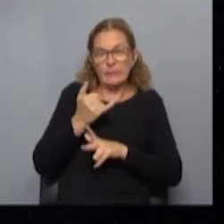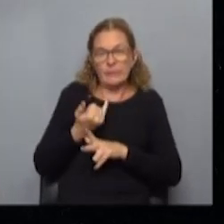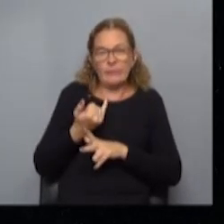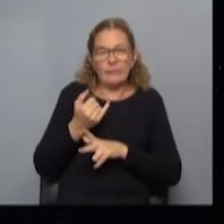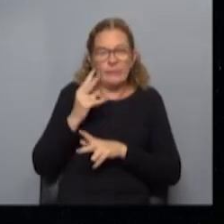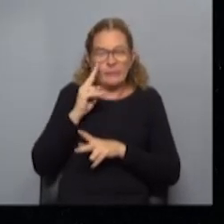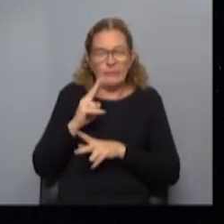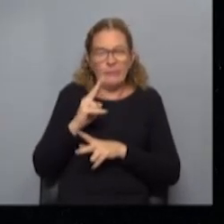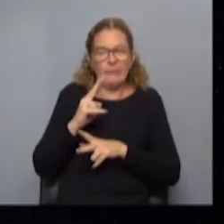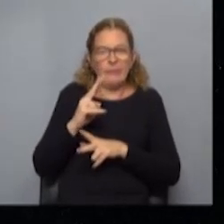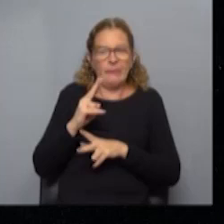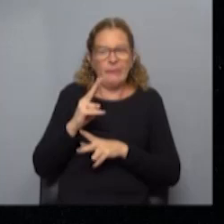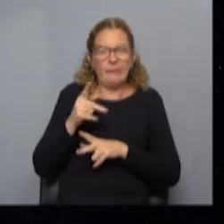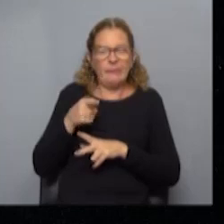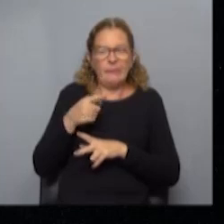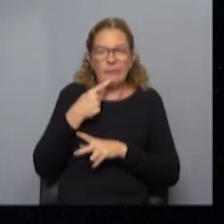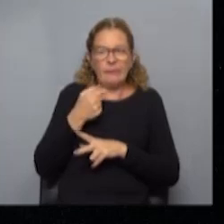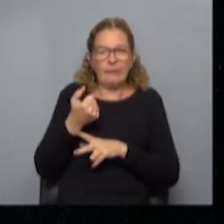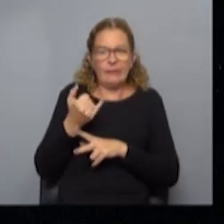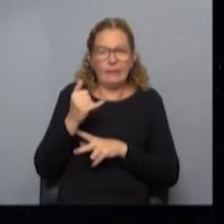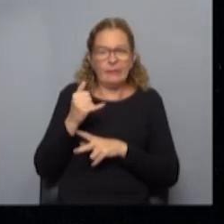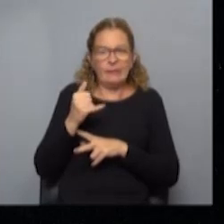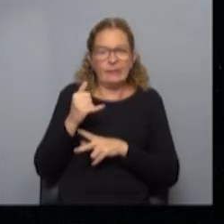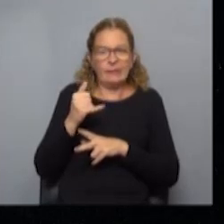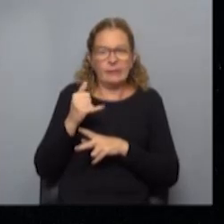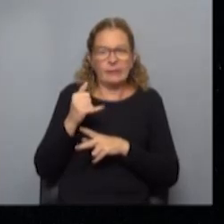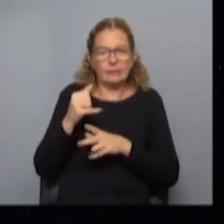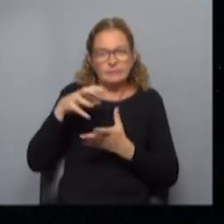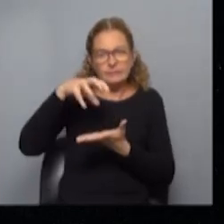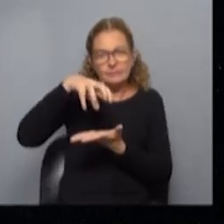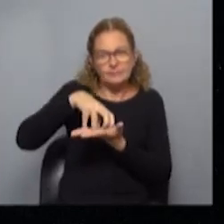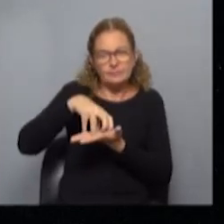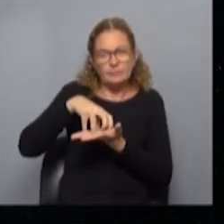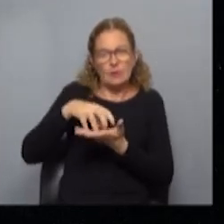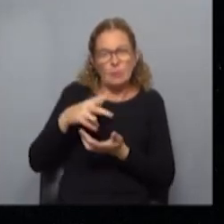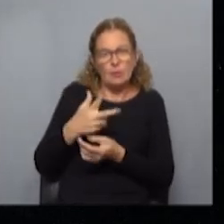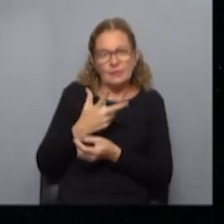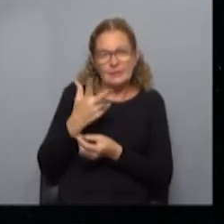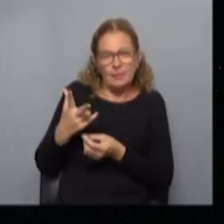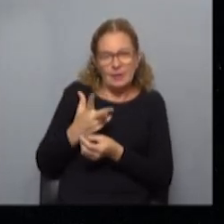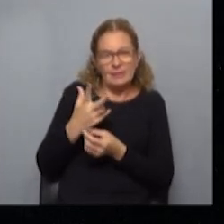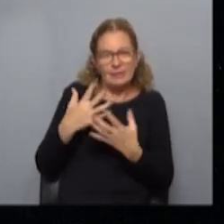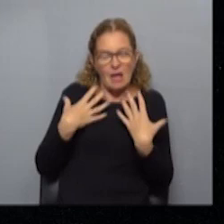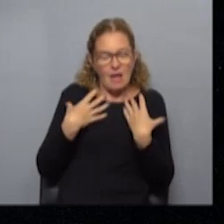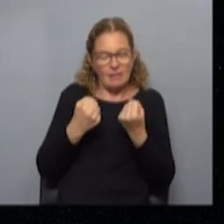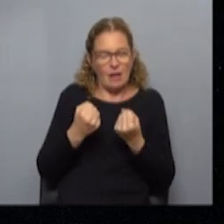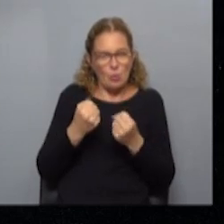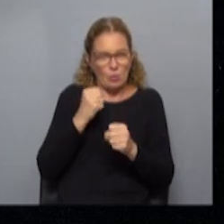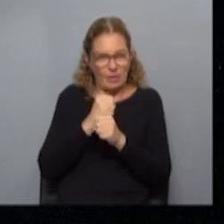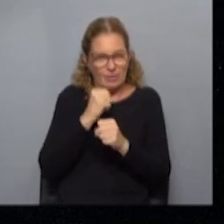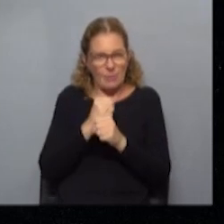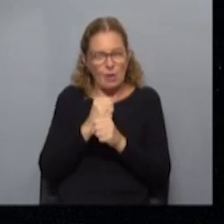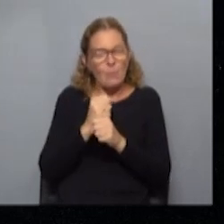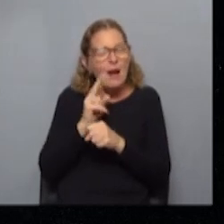que tiene que ver de instalar en la sectorial tripartita de salud laboral para